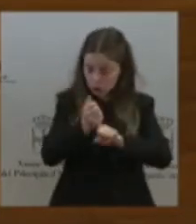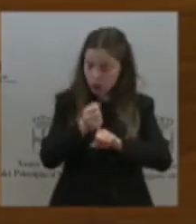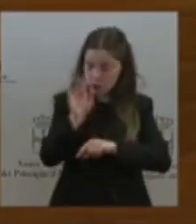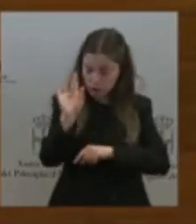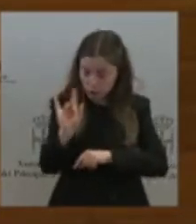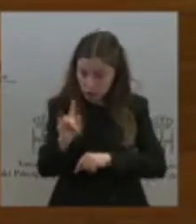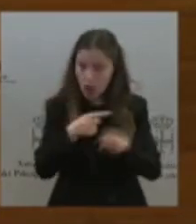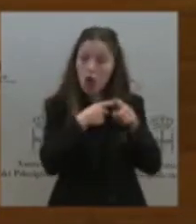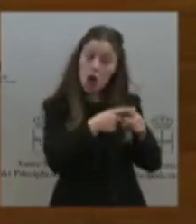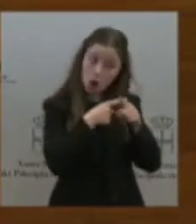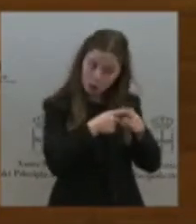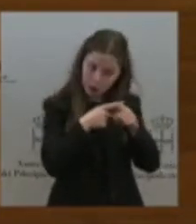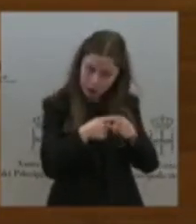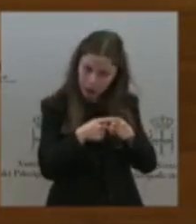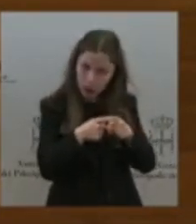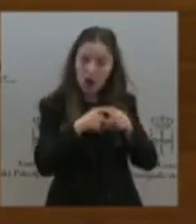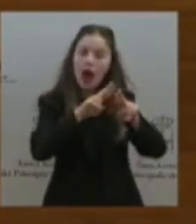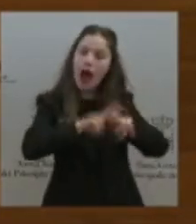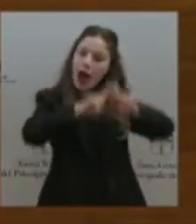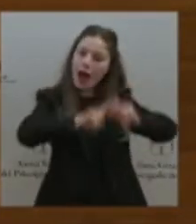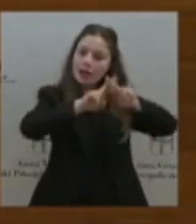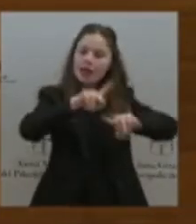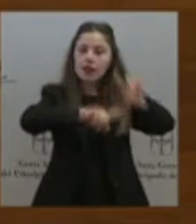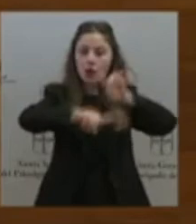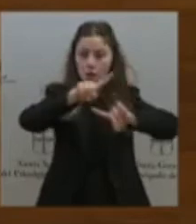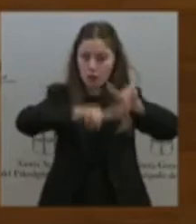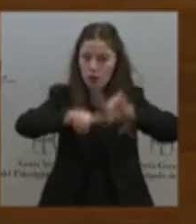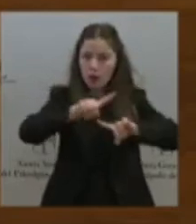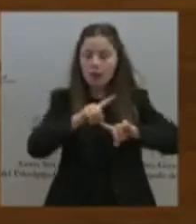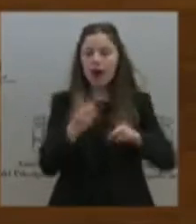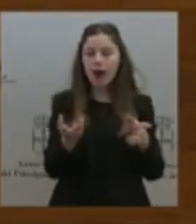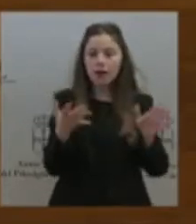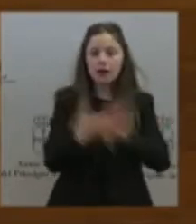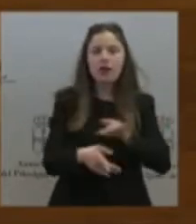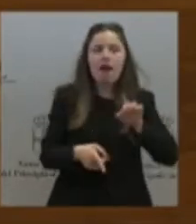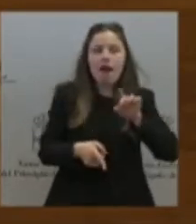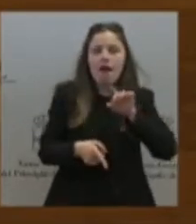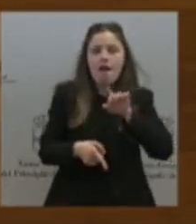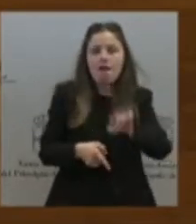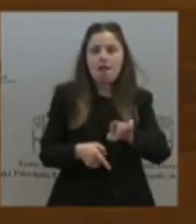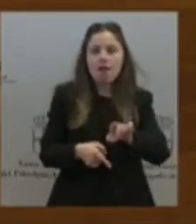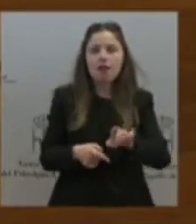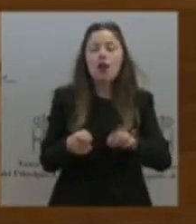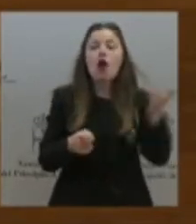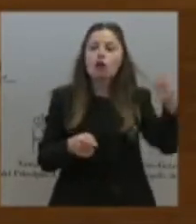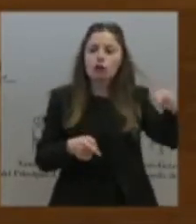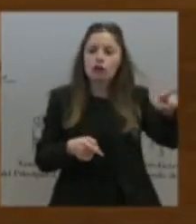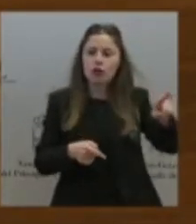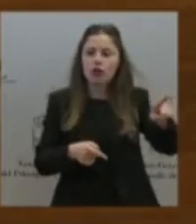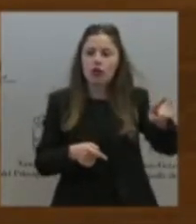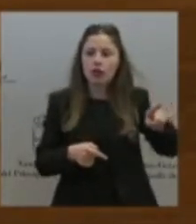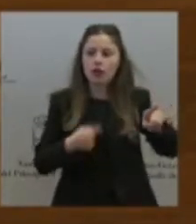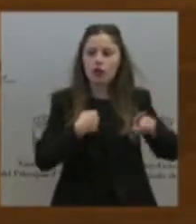análisis del problema, evidentemente, ahí es donde sale, como ustedes ya saben, pues yo no lo puedo negar, soy socialcomunista,